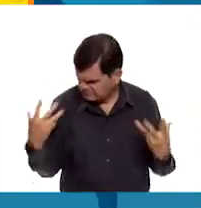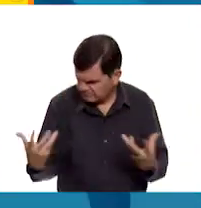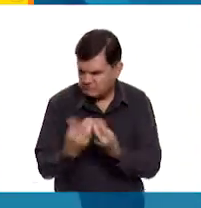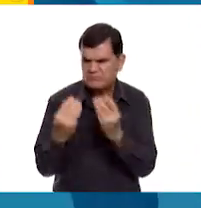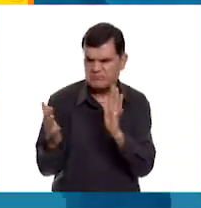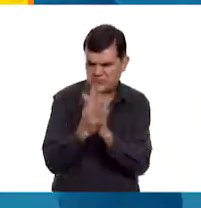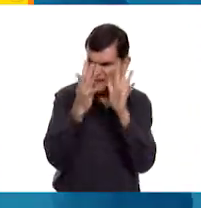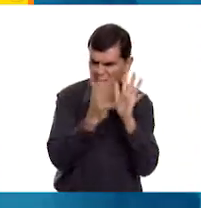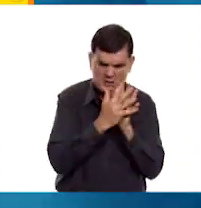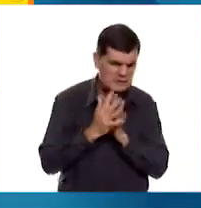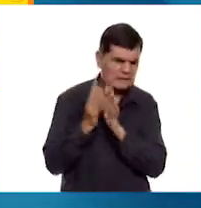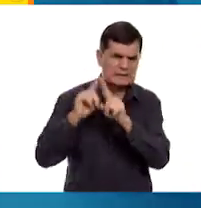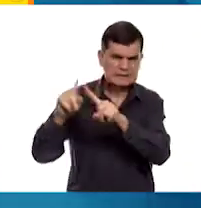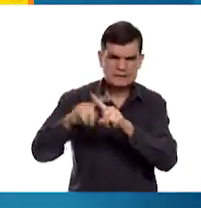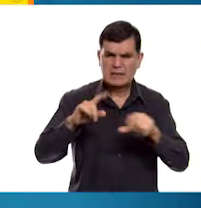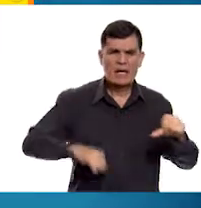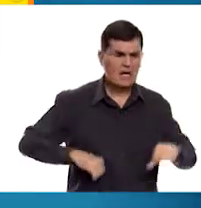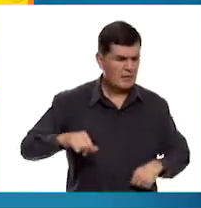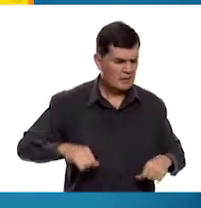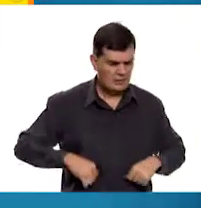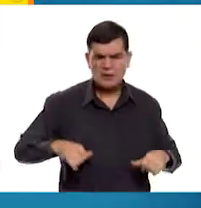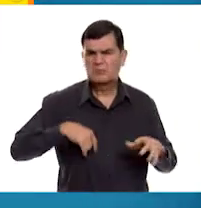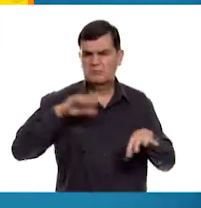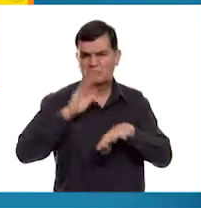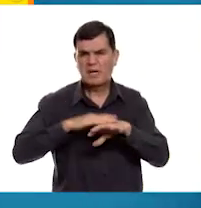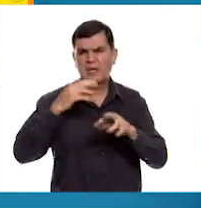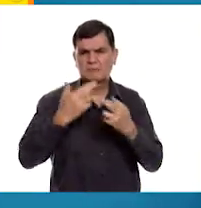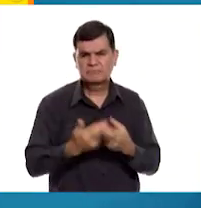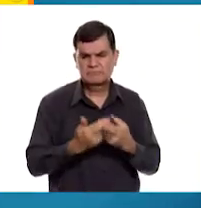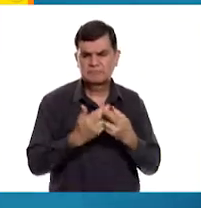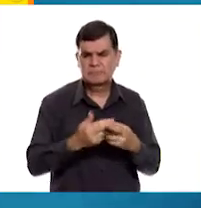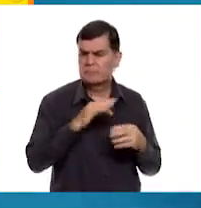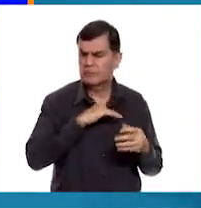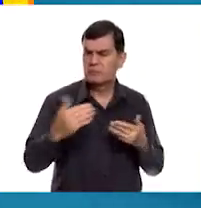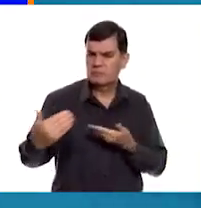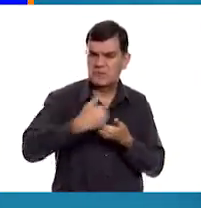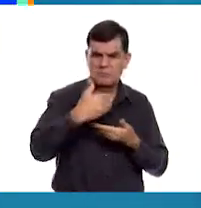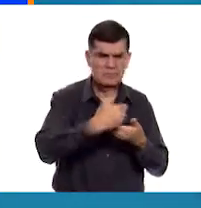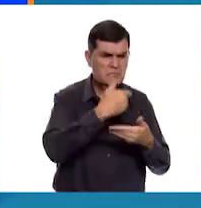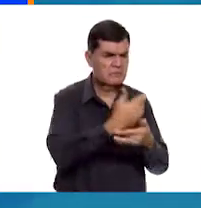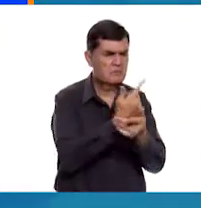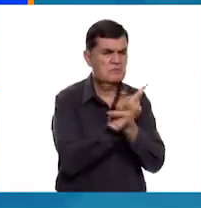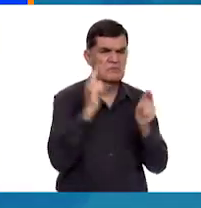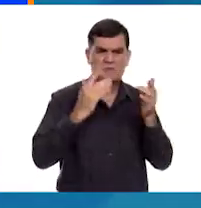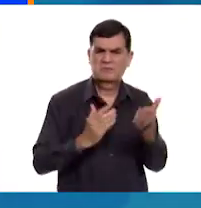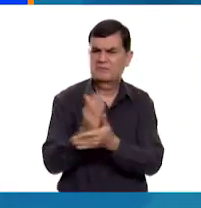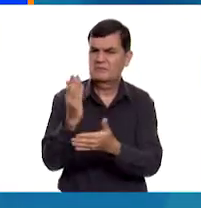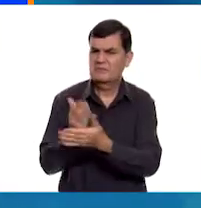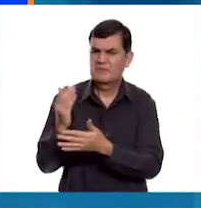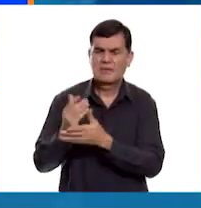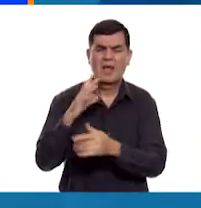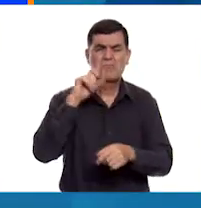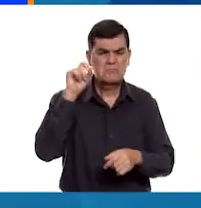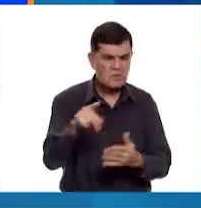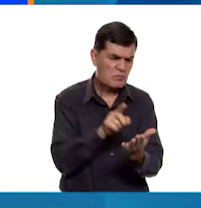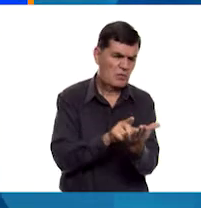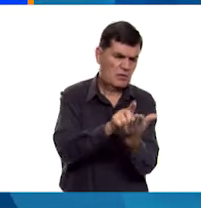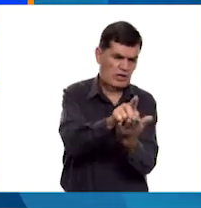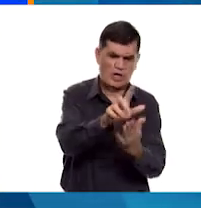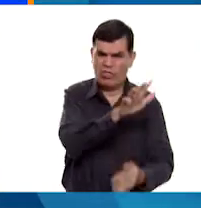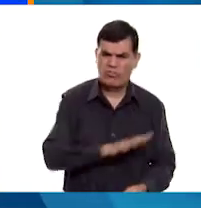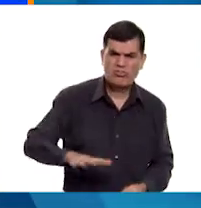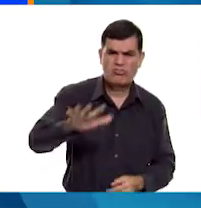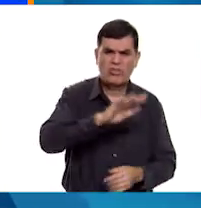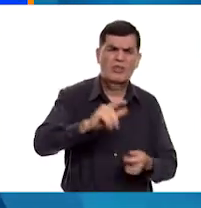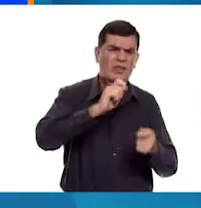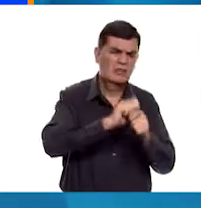de nadie en ninguna actividad en línea y mucho menos permitir que otros lo hagan. Todas las personas tienen el derecho a utilizar las